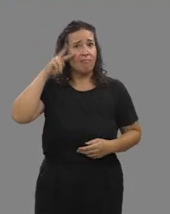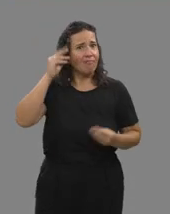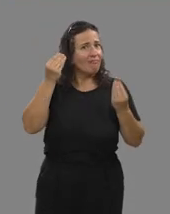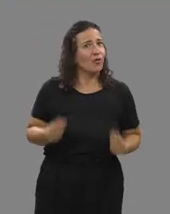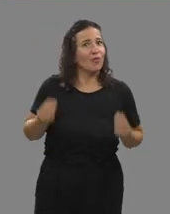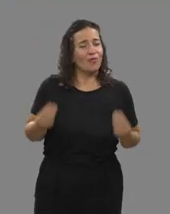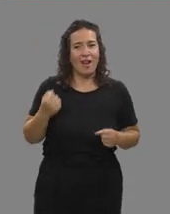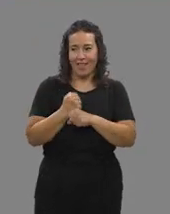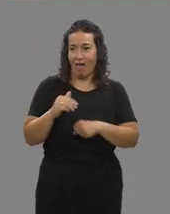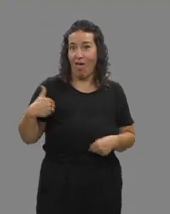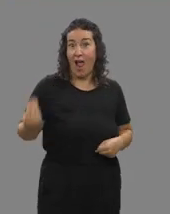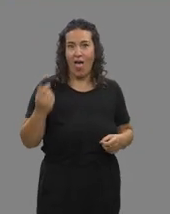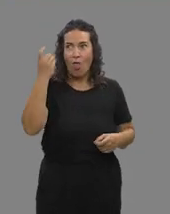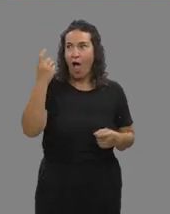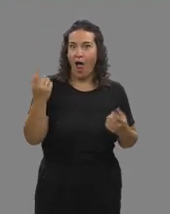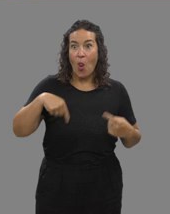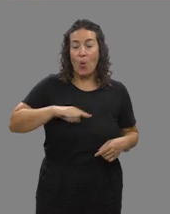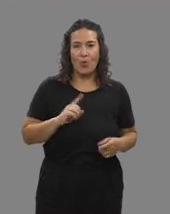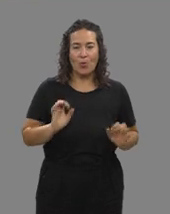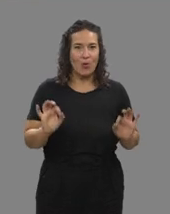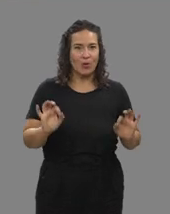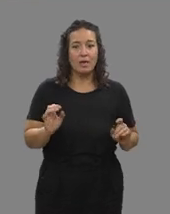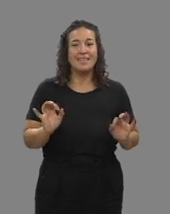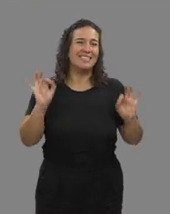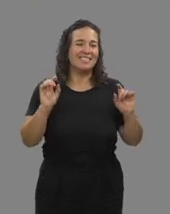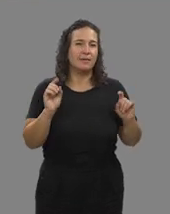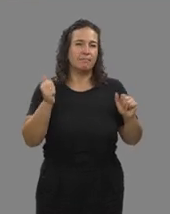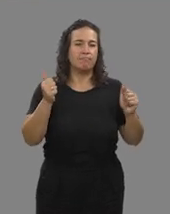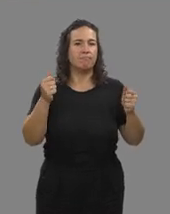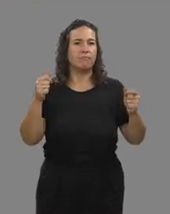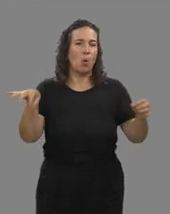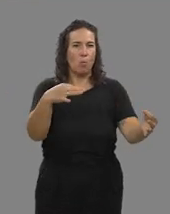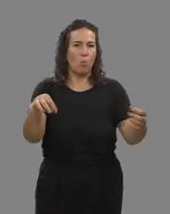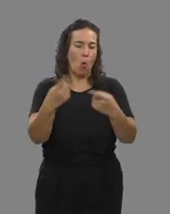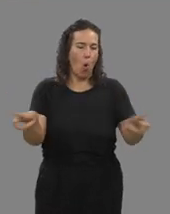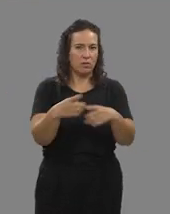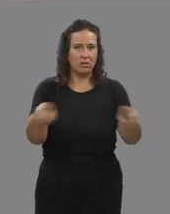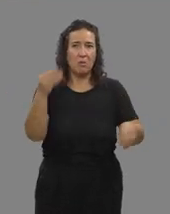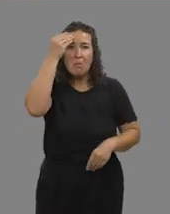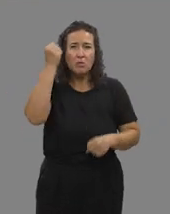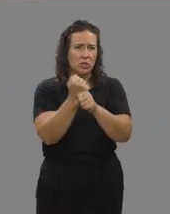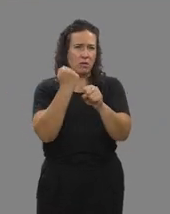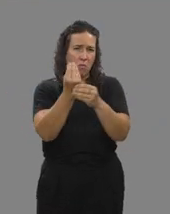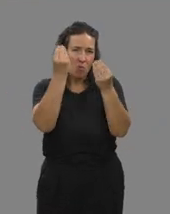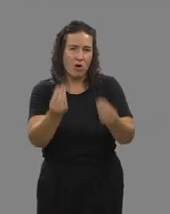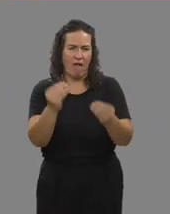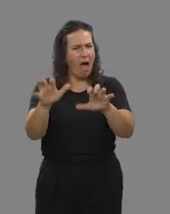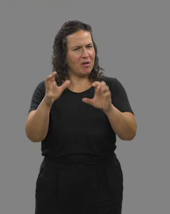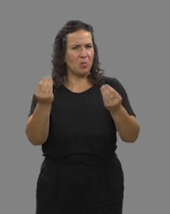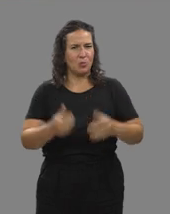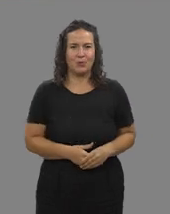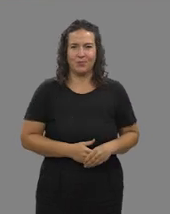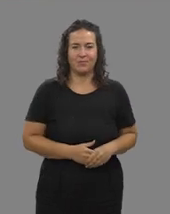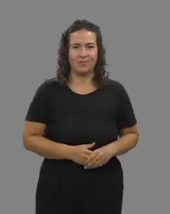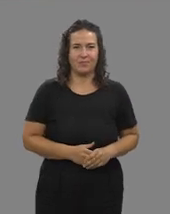muy buena el poder trabajar junto a alumnos como nosotros. En este caso de interpretación, creo que trabajamos muy bien y